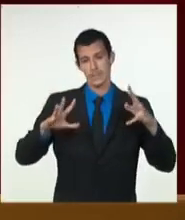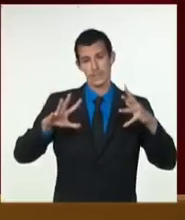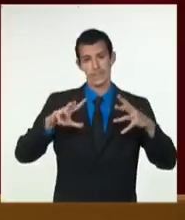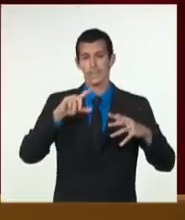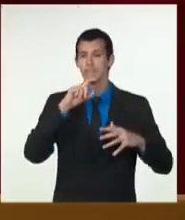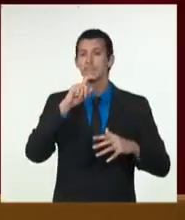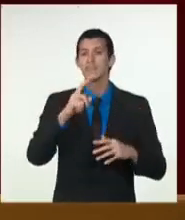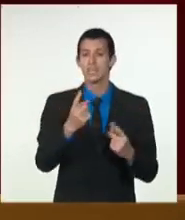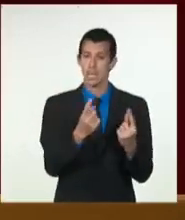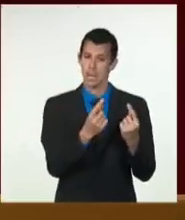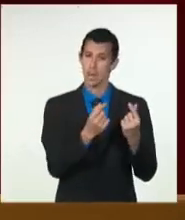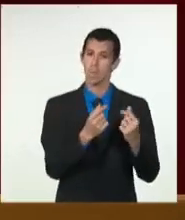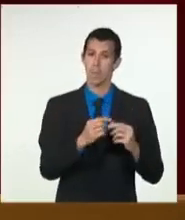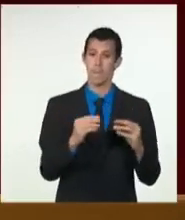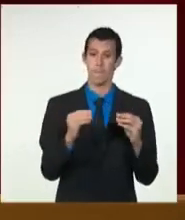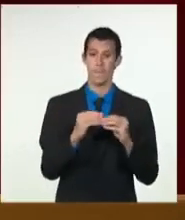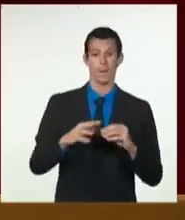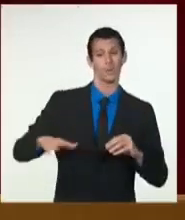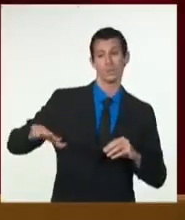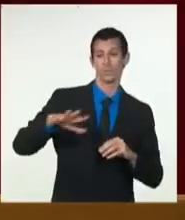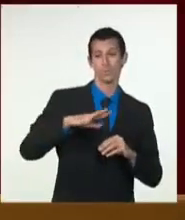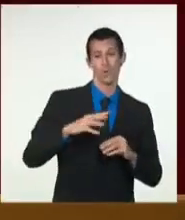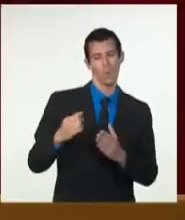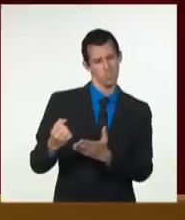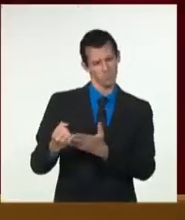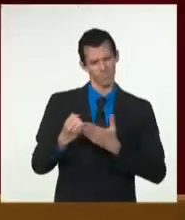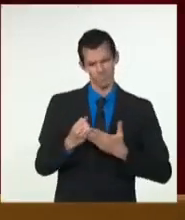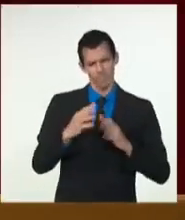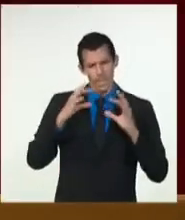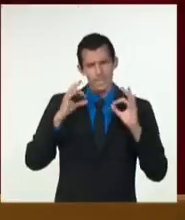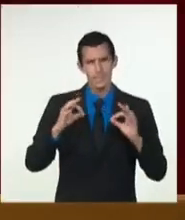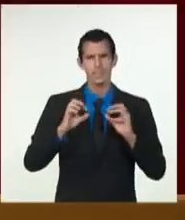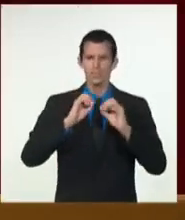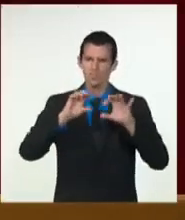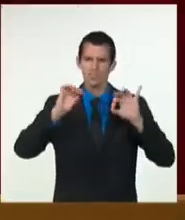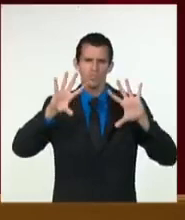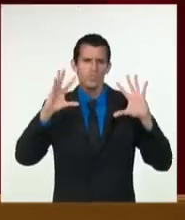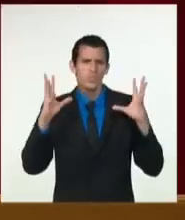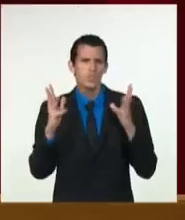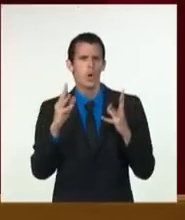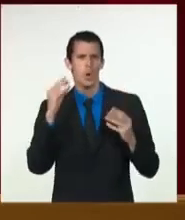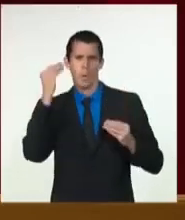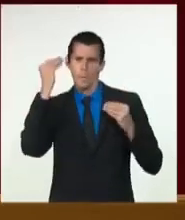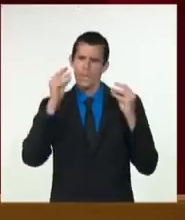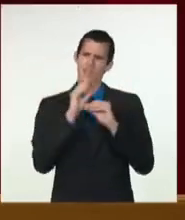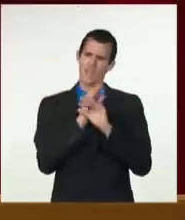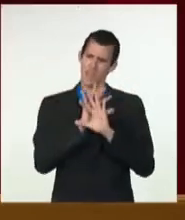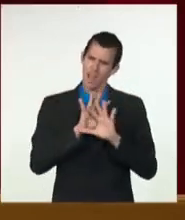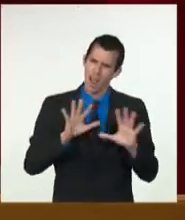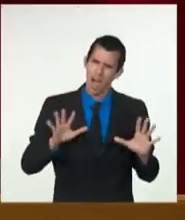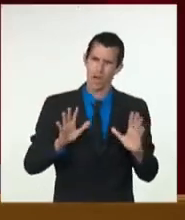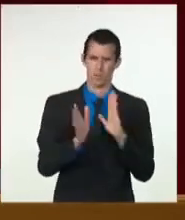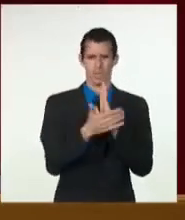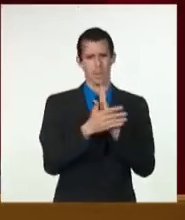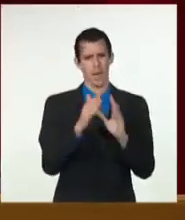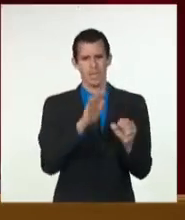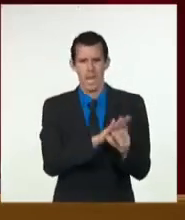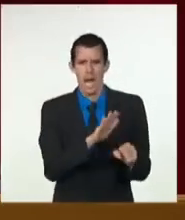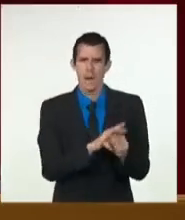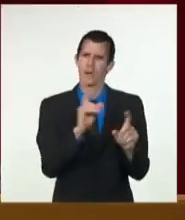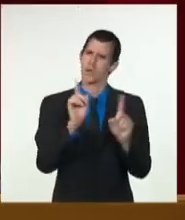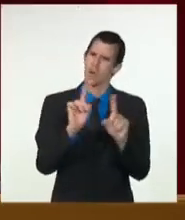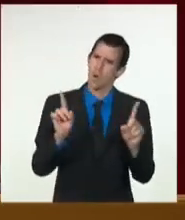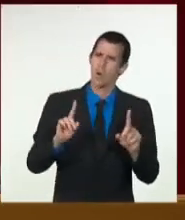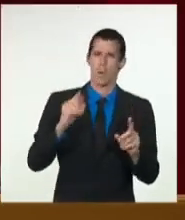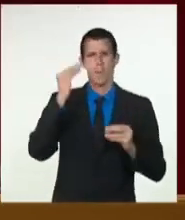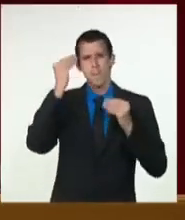exigirá, por tanto, la más amplia difusión y debate. Su origen emerge de los debates sostenidos con jóvenes